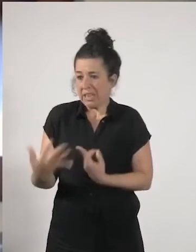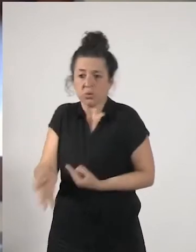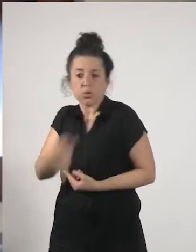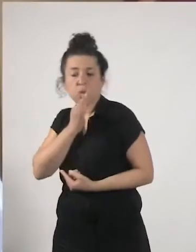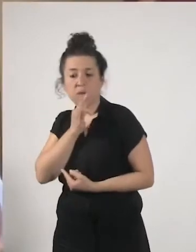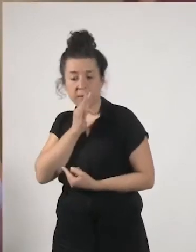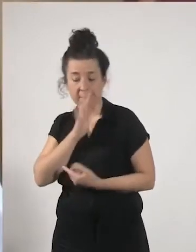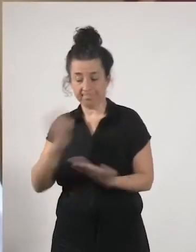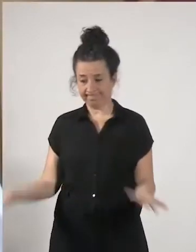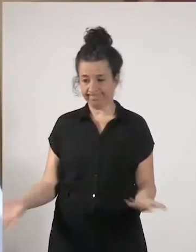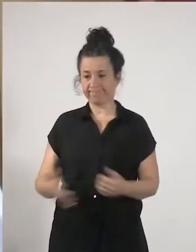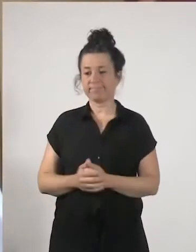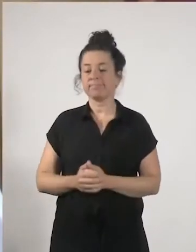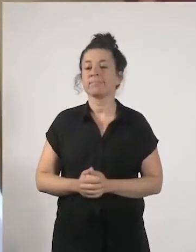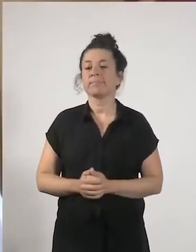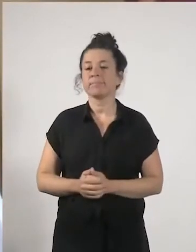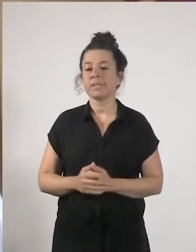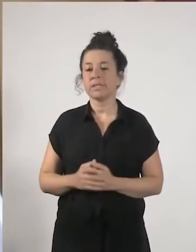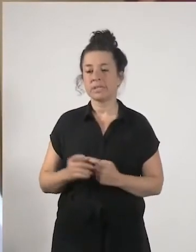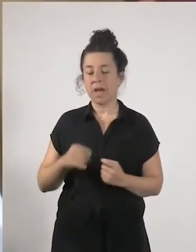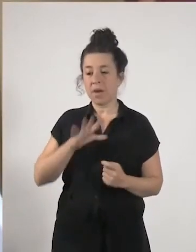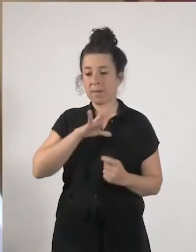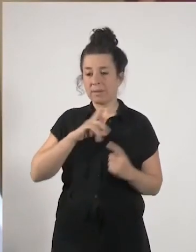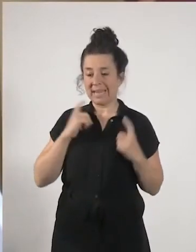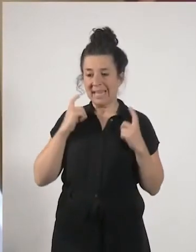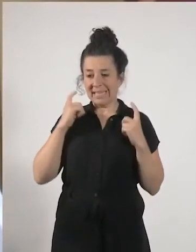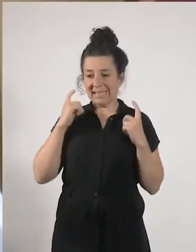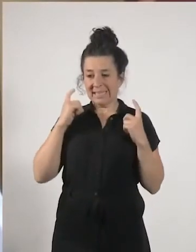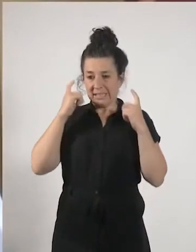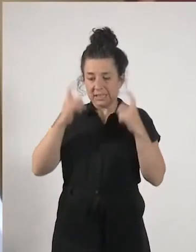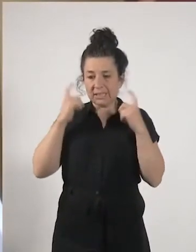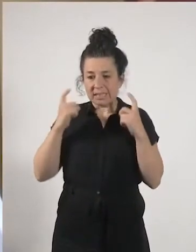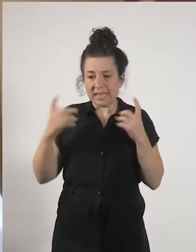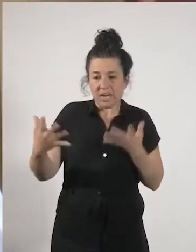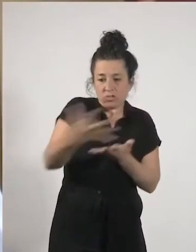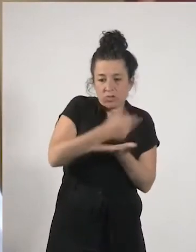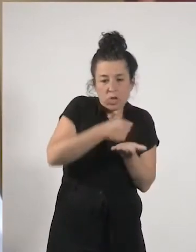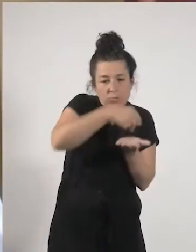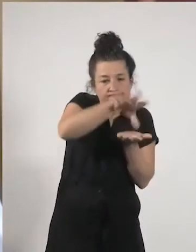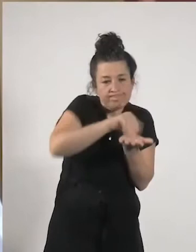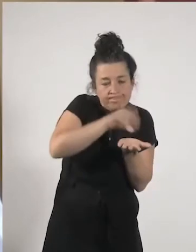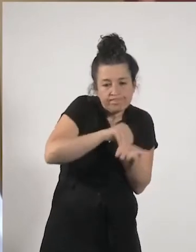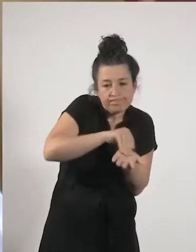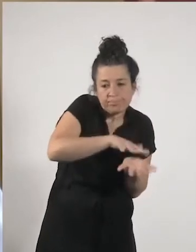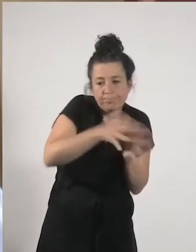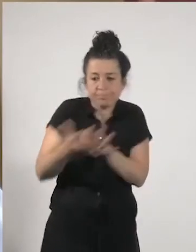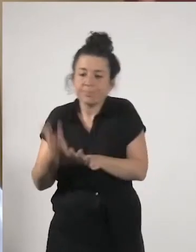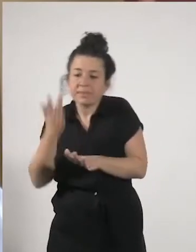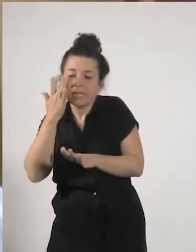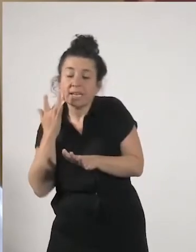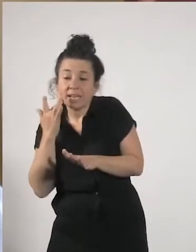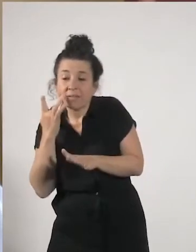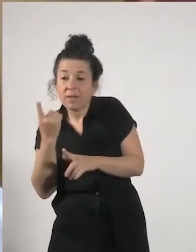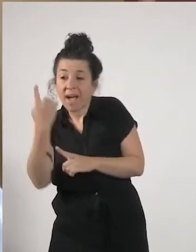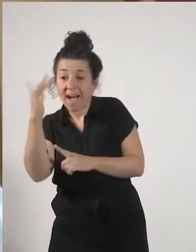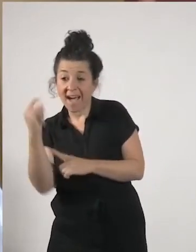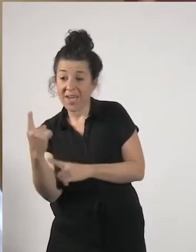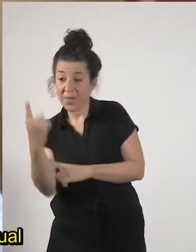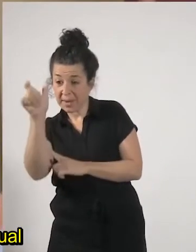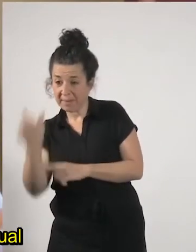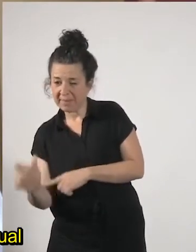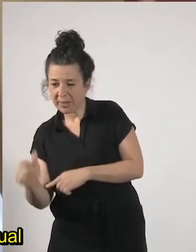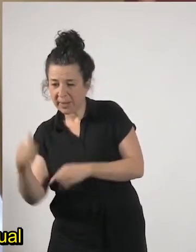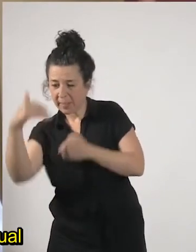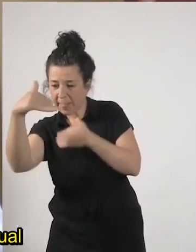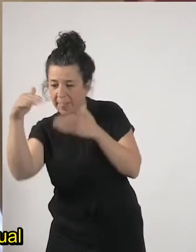Mientras vamos poniendo todo esto en limpio mientras vamos escuchando ha estado muy atenta en una ventanita pequeñita la veo aquí yo